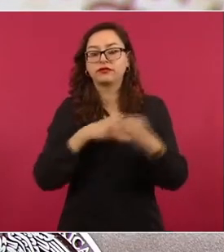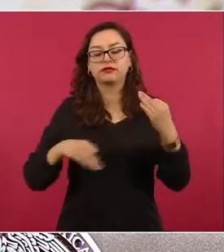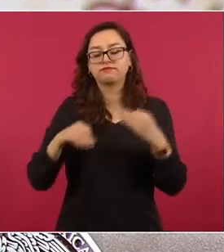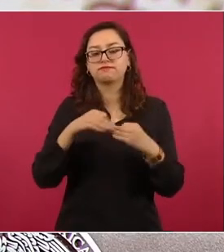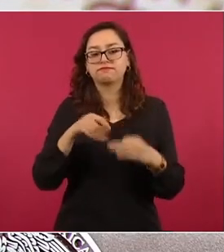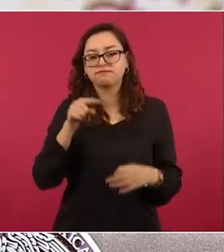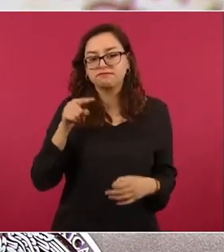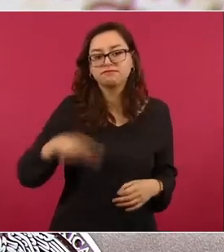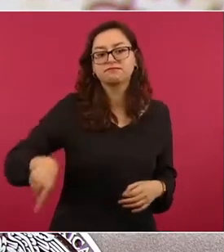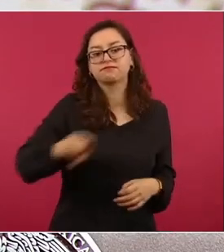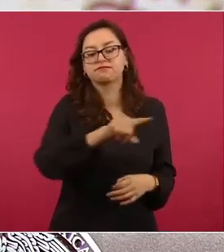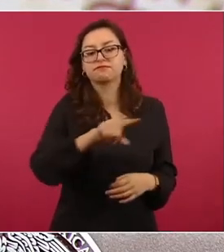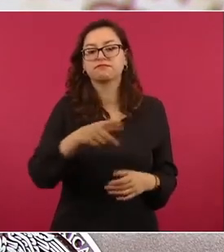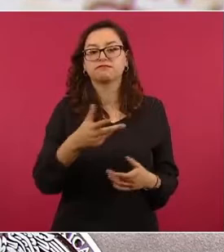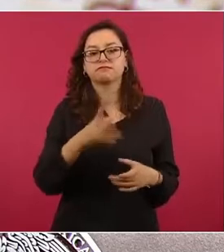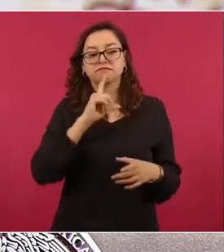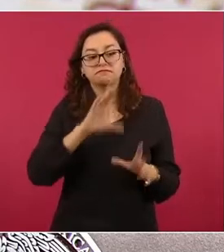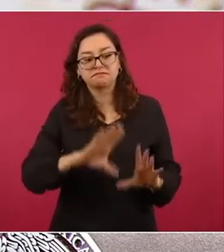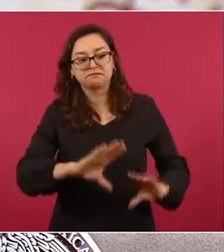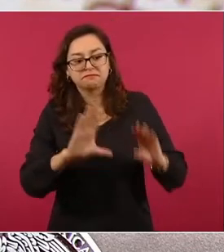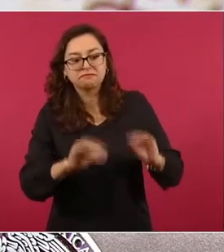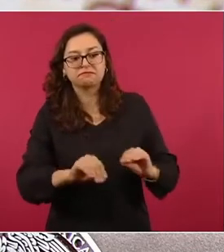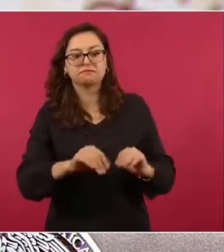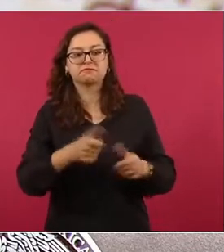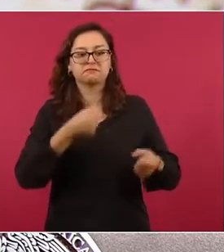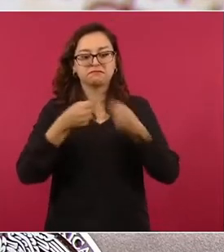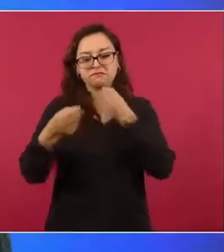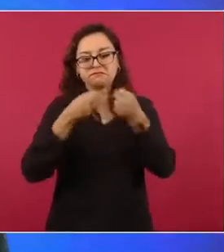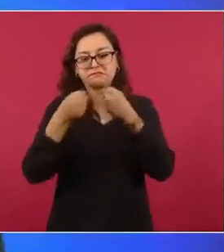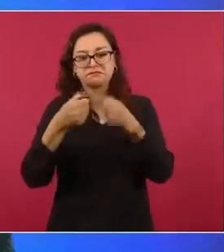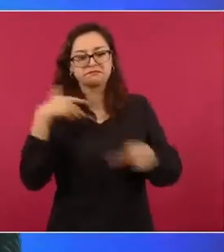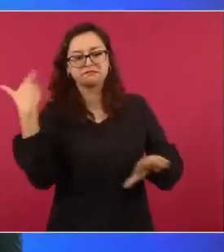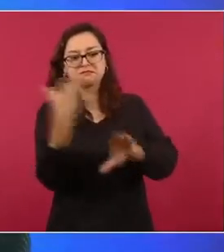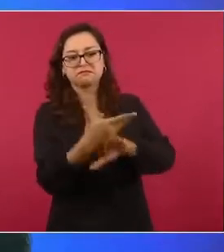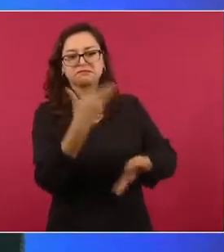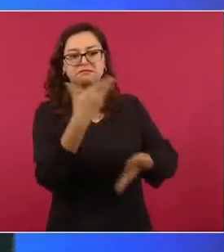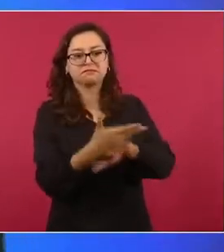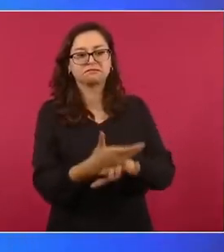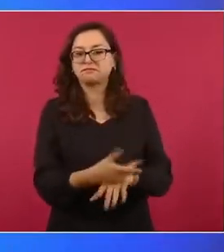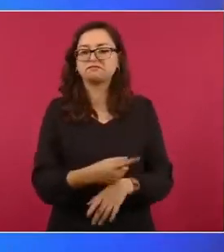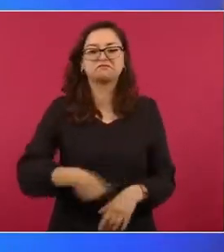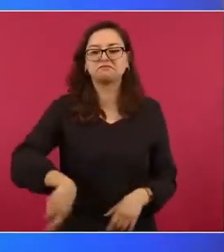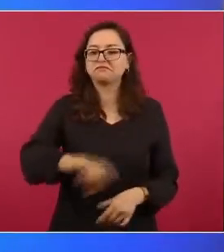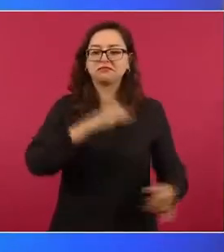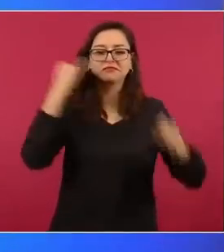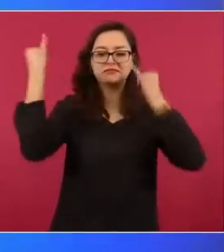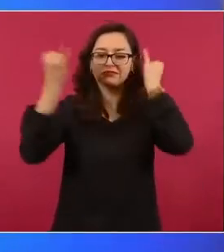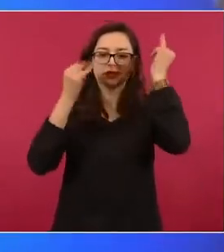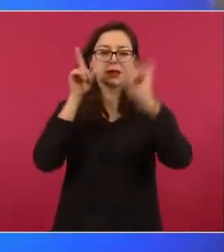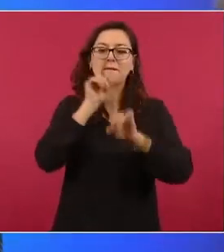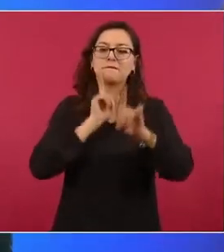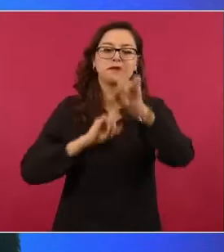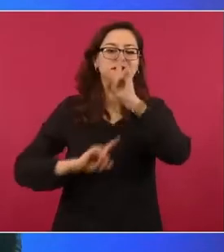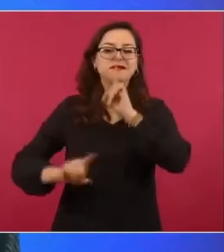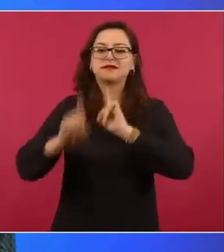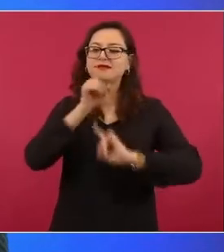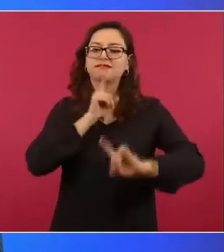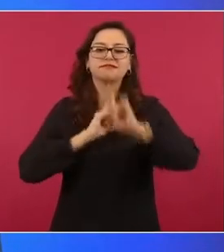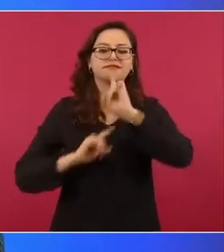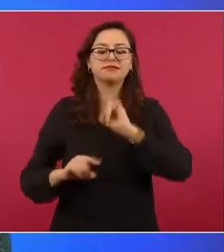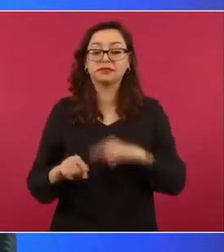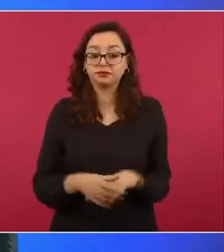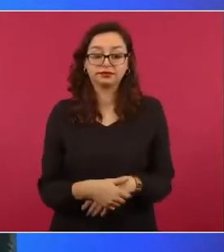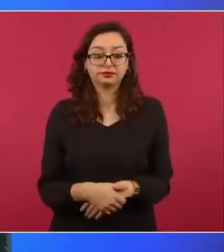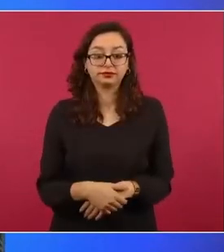quiere someter a medios o censurar periodistas. Y esas son puras mentiras. En ningún momento durante este